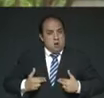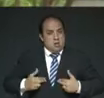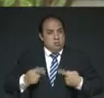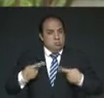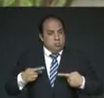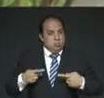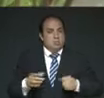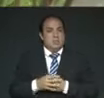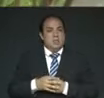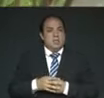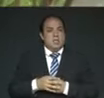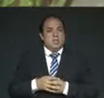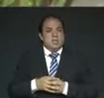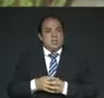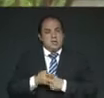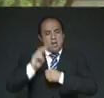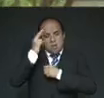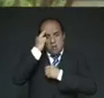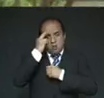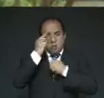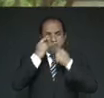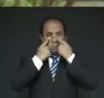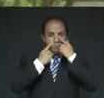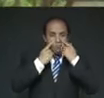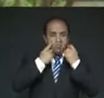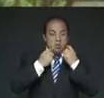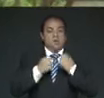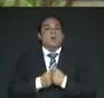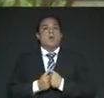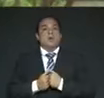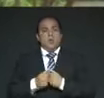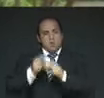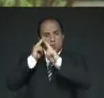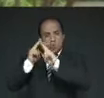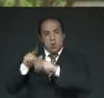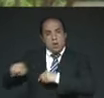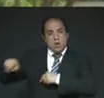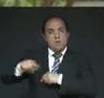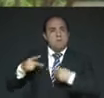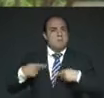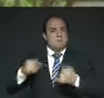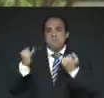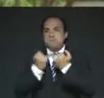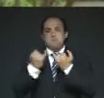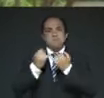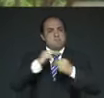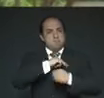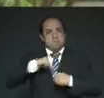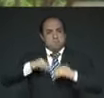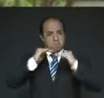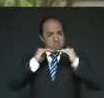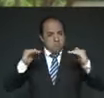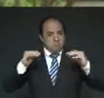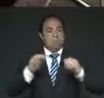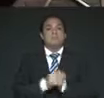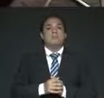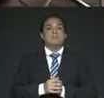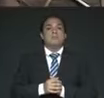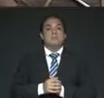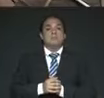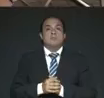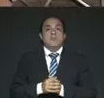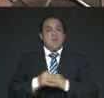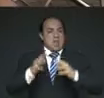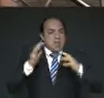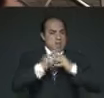con el dolor de quienes fueron y son personas como nosotras. En los cataclismos que acompañaron la guerra